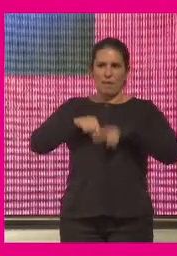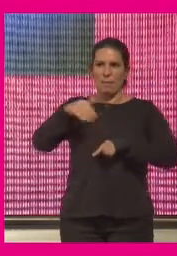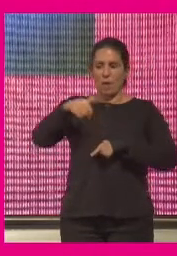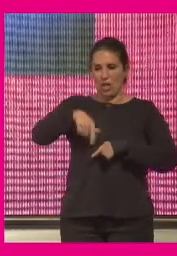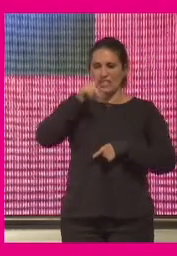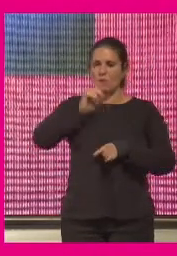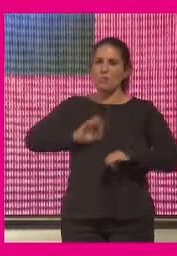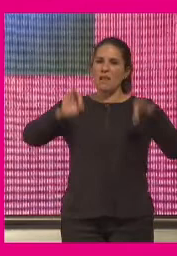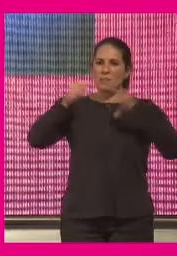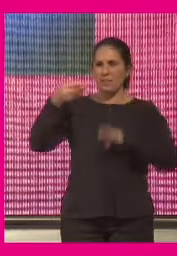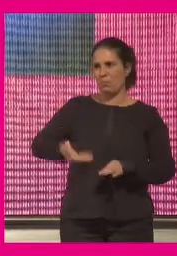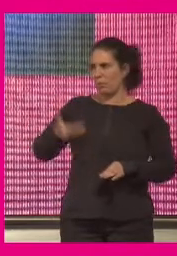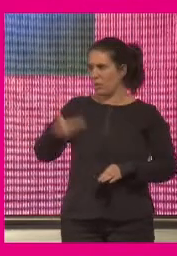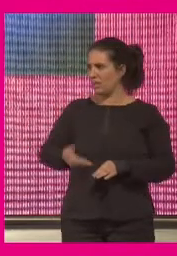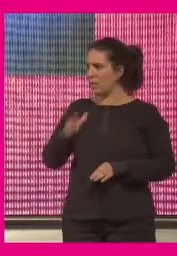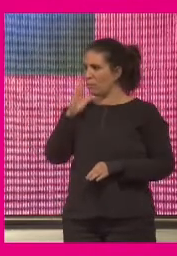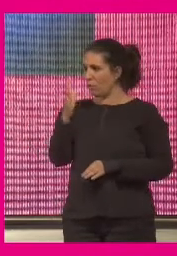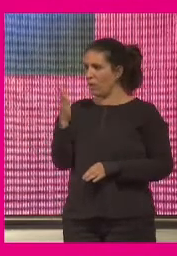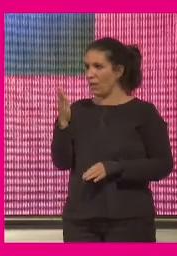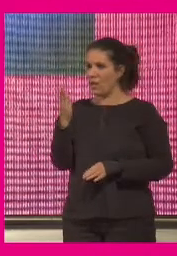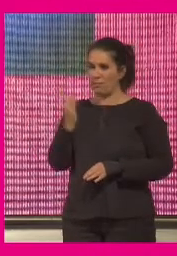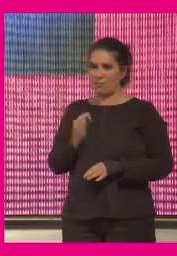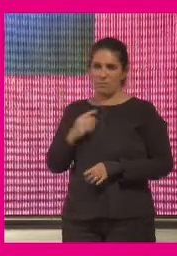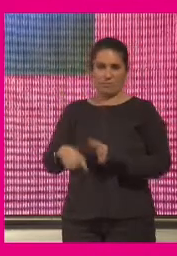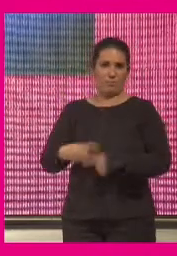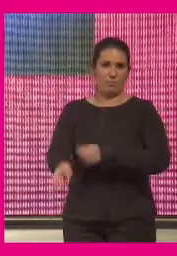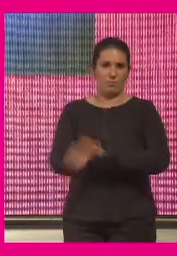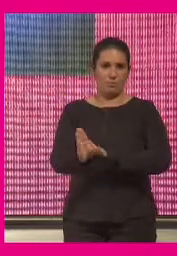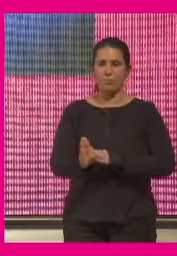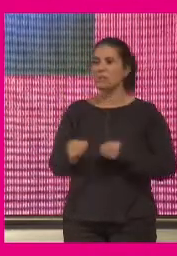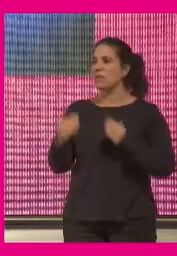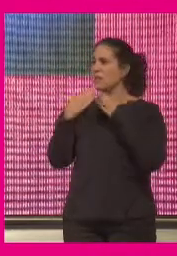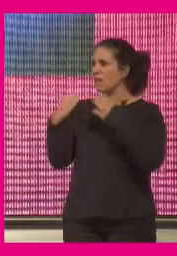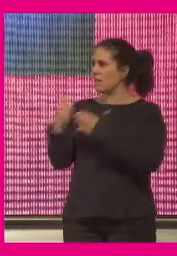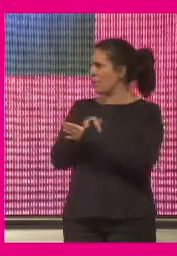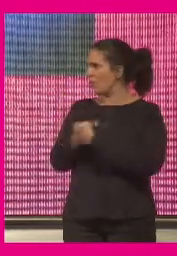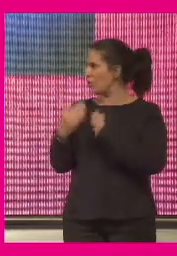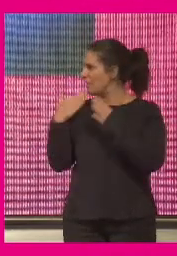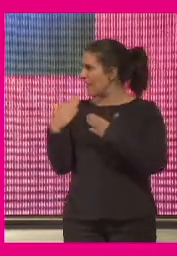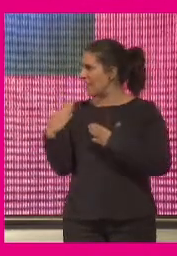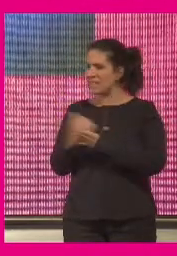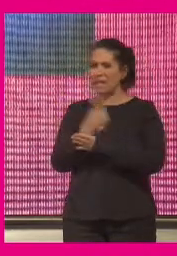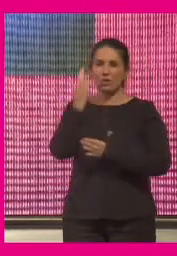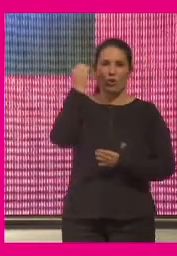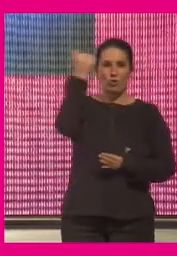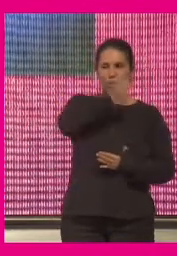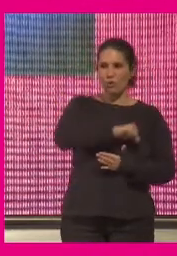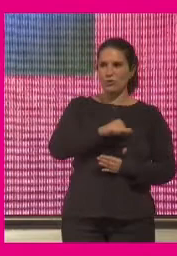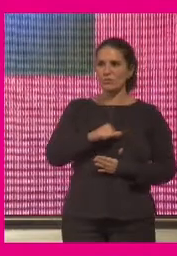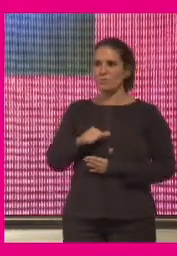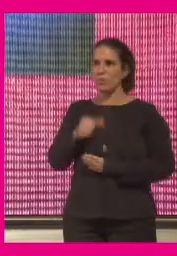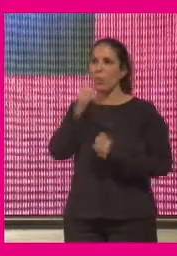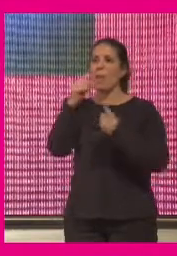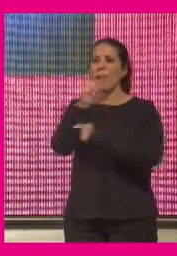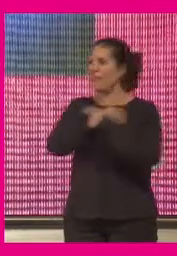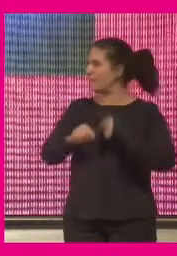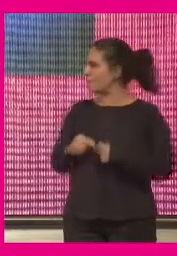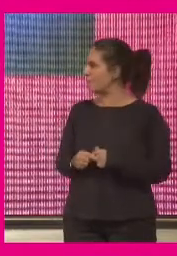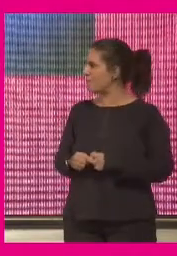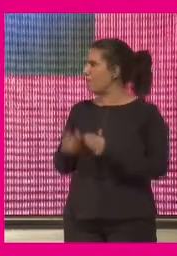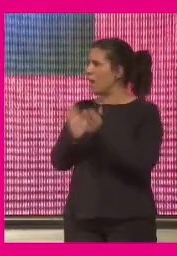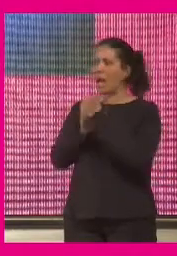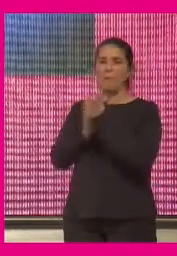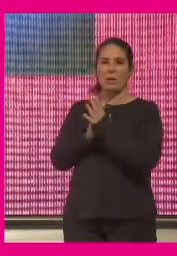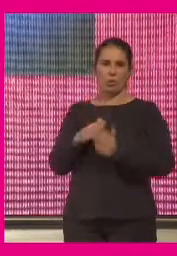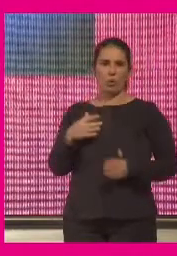es especialmente importante es esto porque nos jugamos la vida literalmente muchísimas gracias a todos muchísimas gracias a todas y buen debate bueno pues